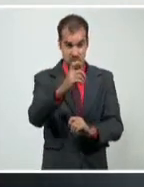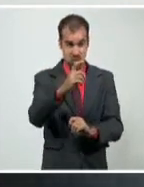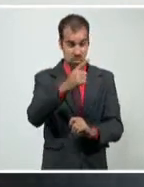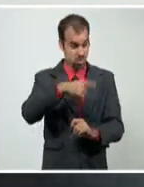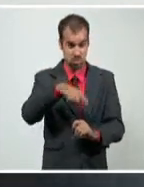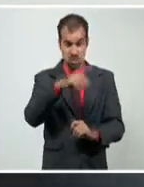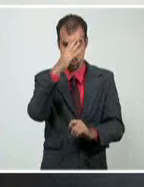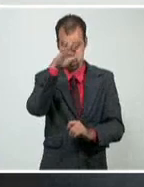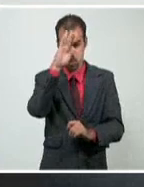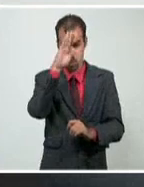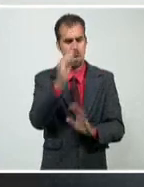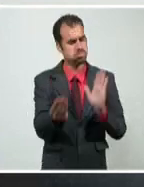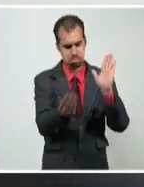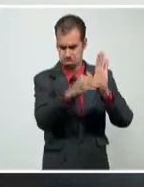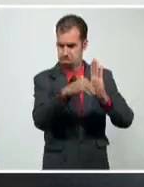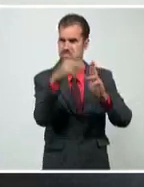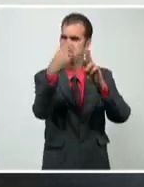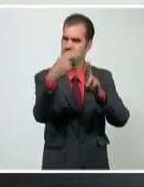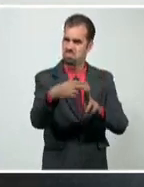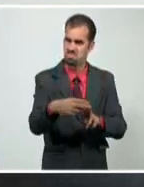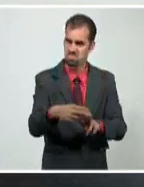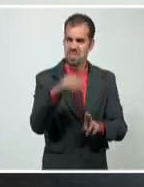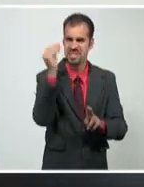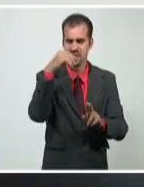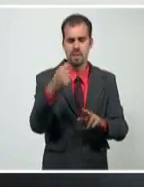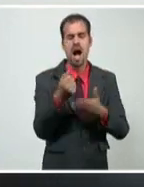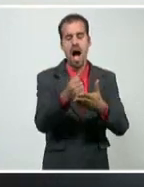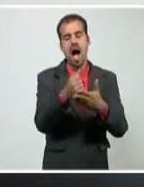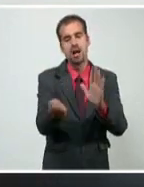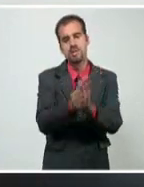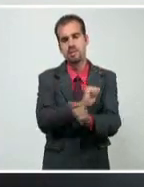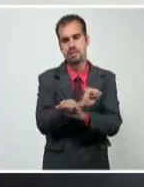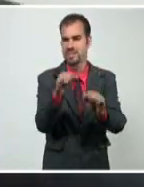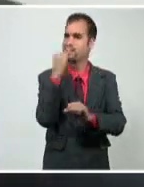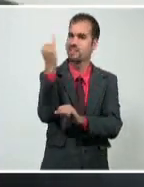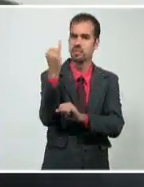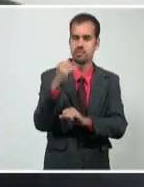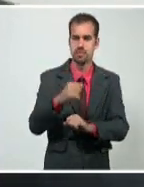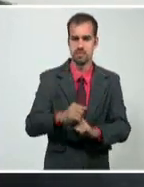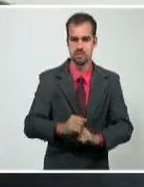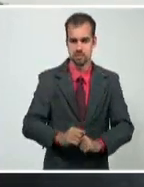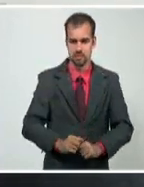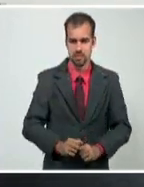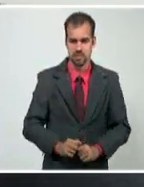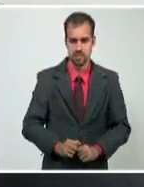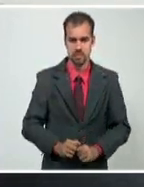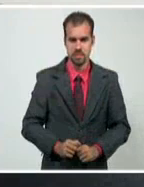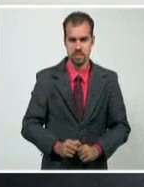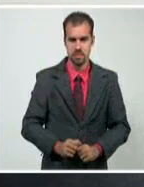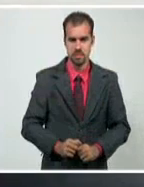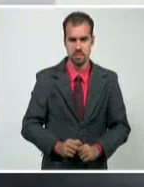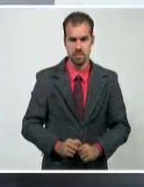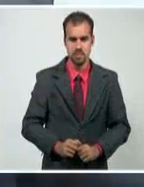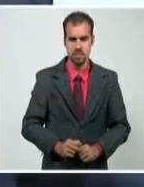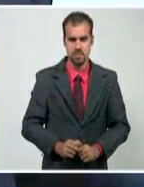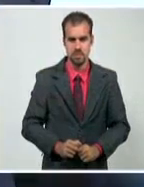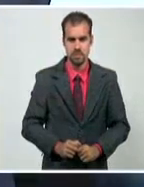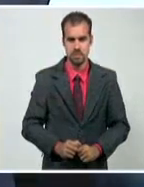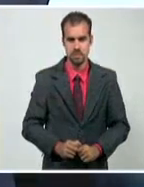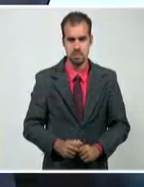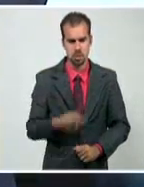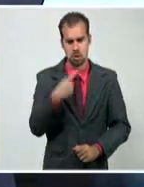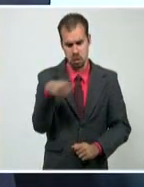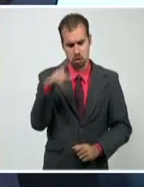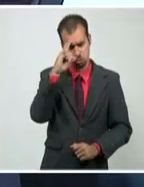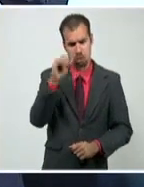promotores del terrorismo a nivel internacional. Me parece muy acertada la decisión del